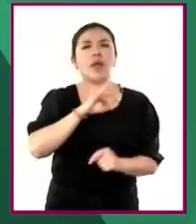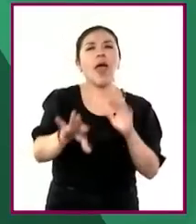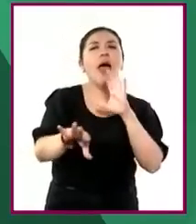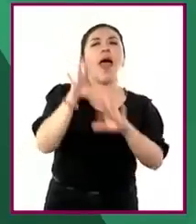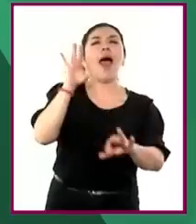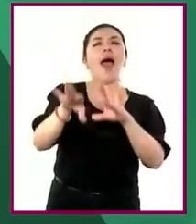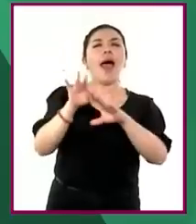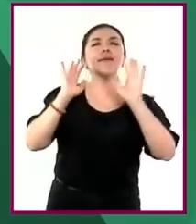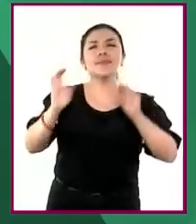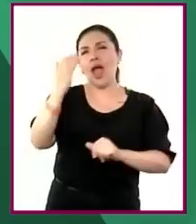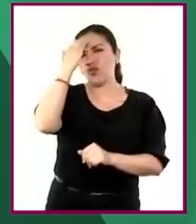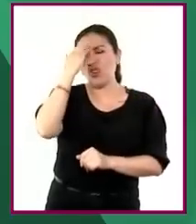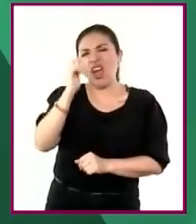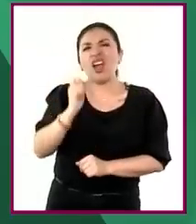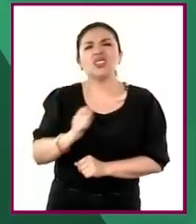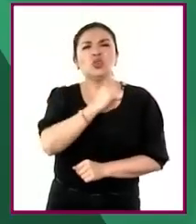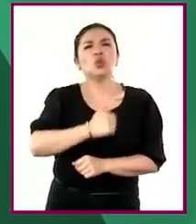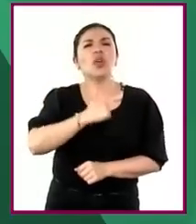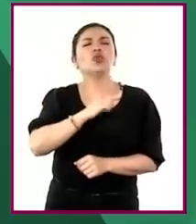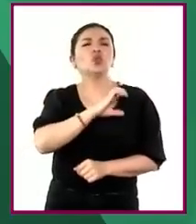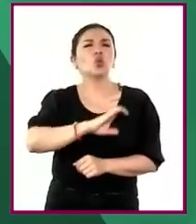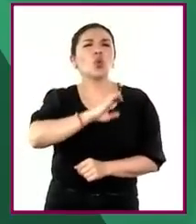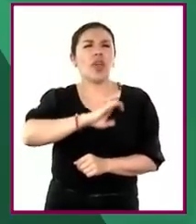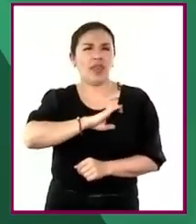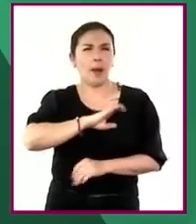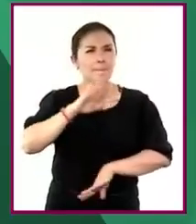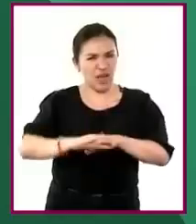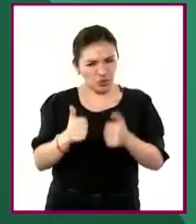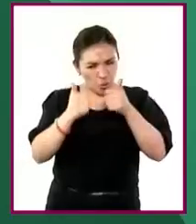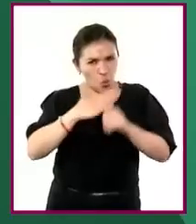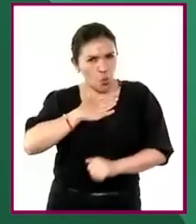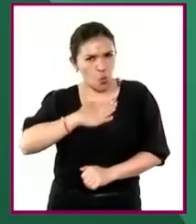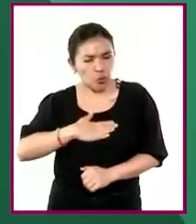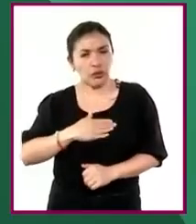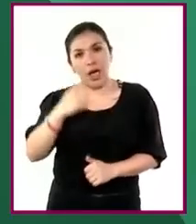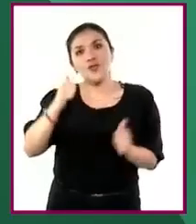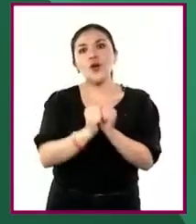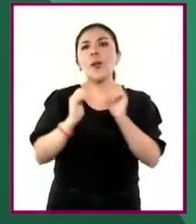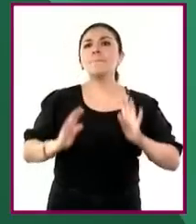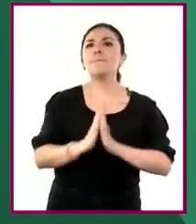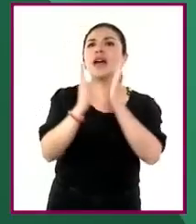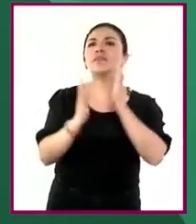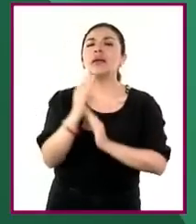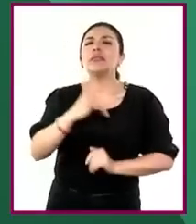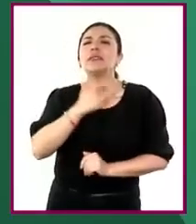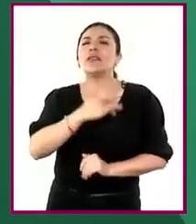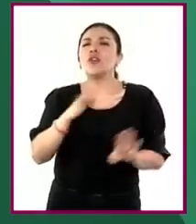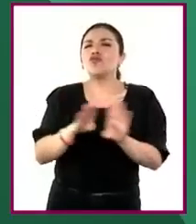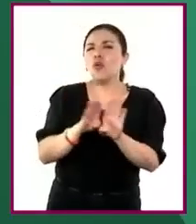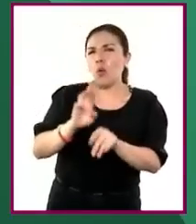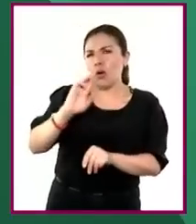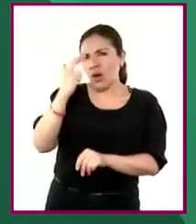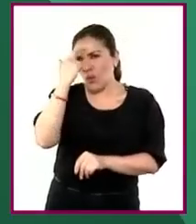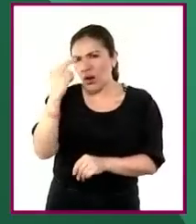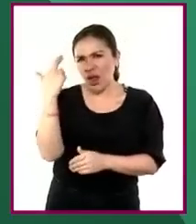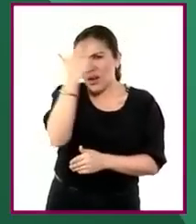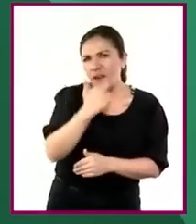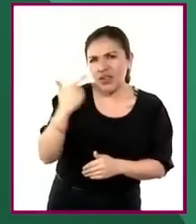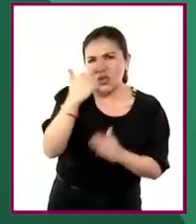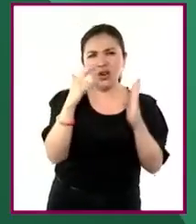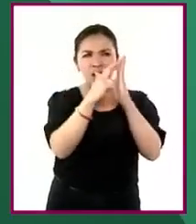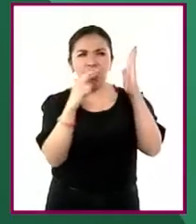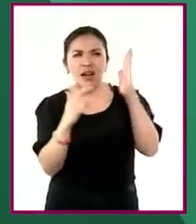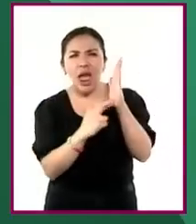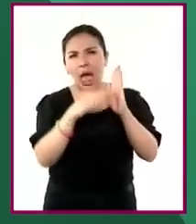adquirirán las bases de una ciudadanía democrática, al participar en la construcción y revisión de acuerdos y